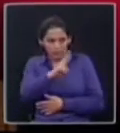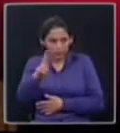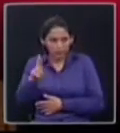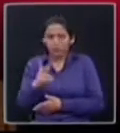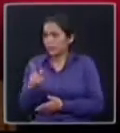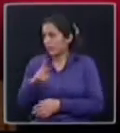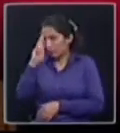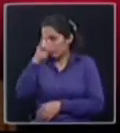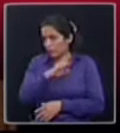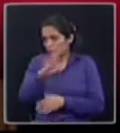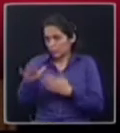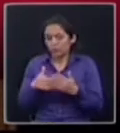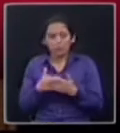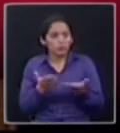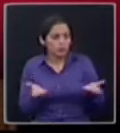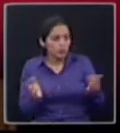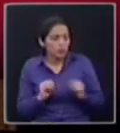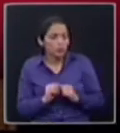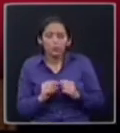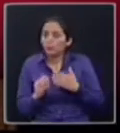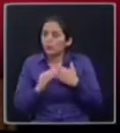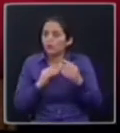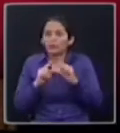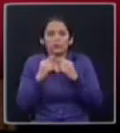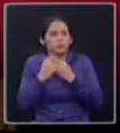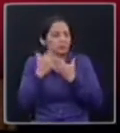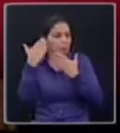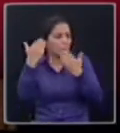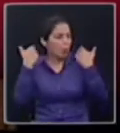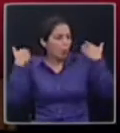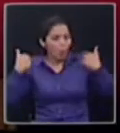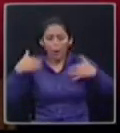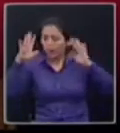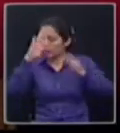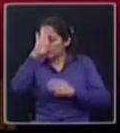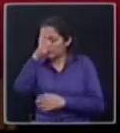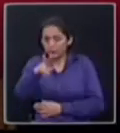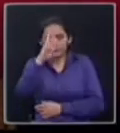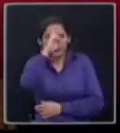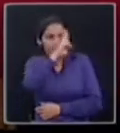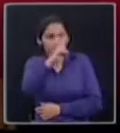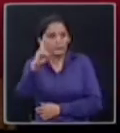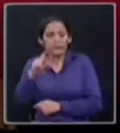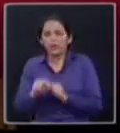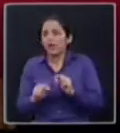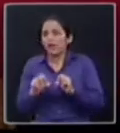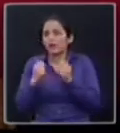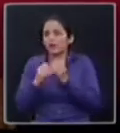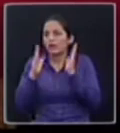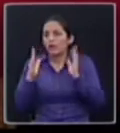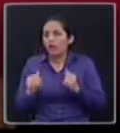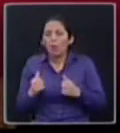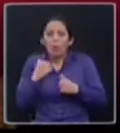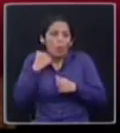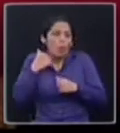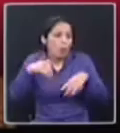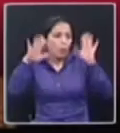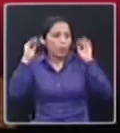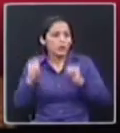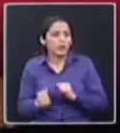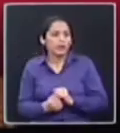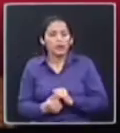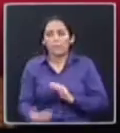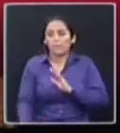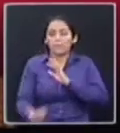independientemente de qué bancadas ellos pertenezcan. En este sentido, si cualquier asambleísta de oposición hoy utiliza una cámara, utiliza un